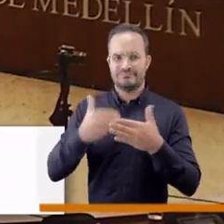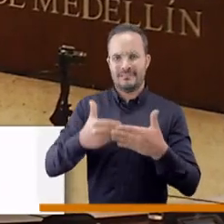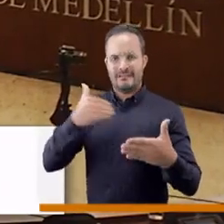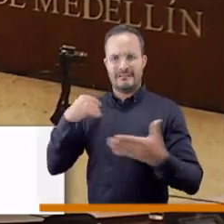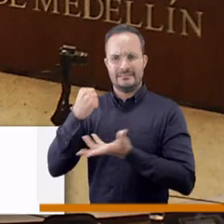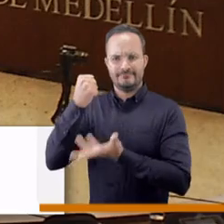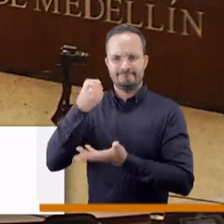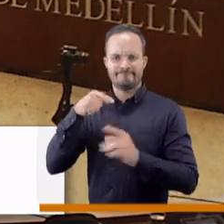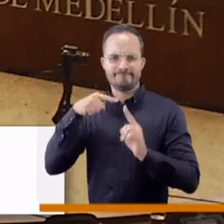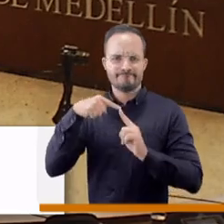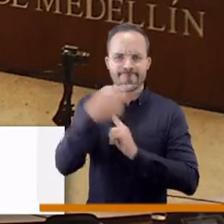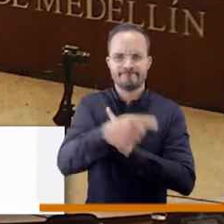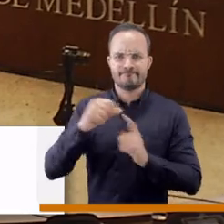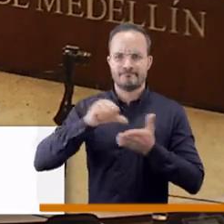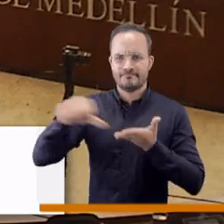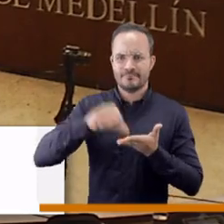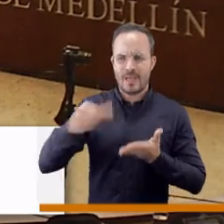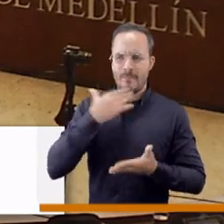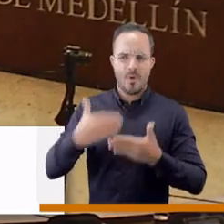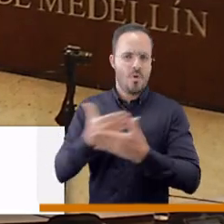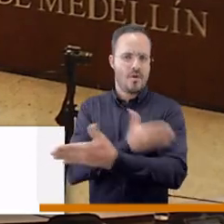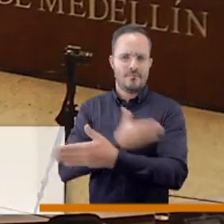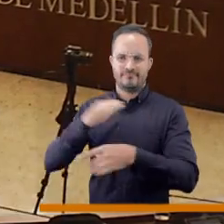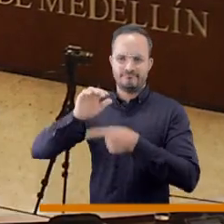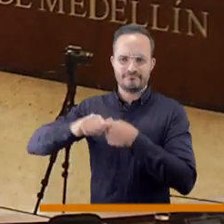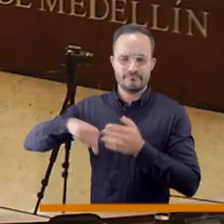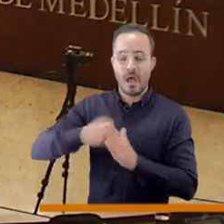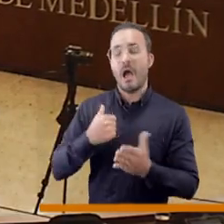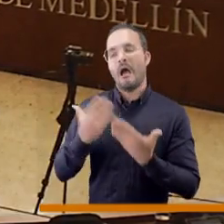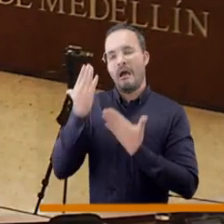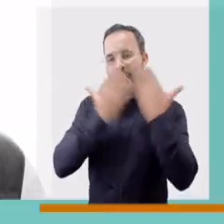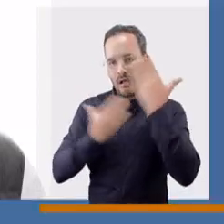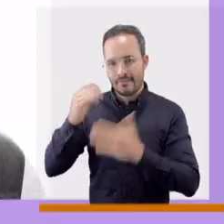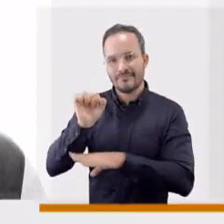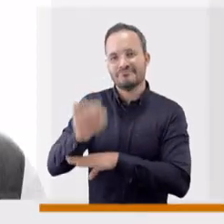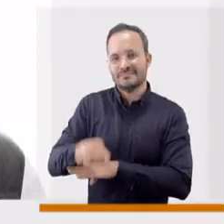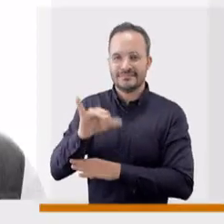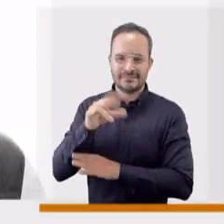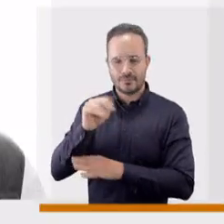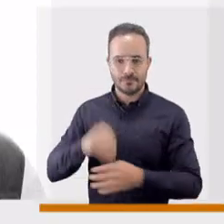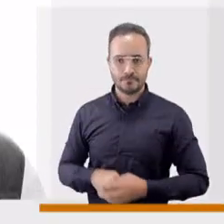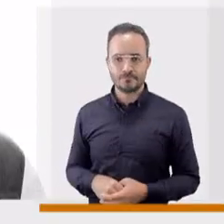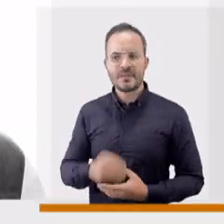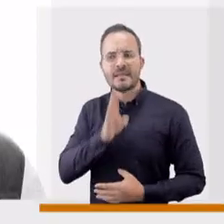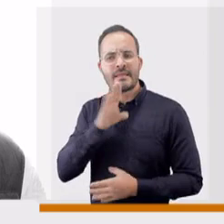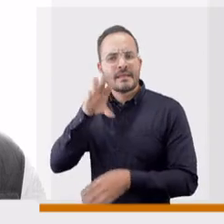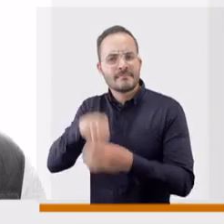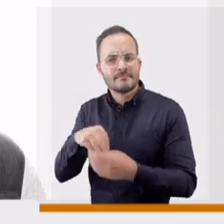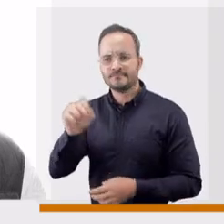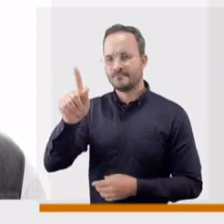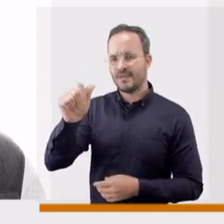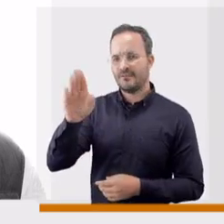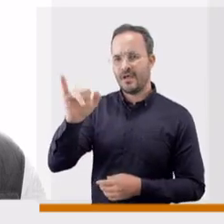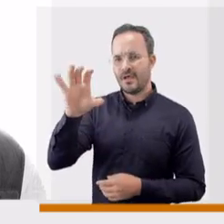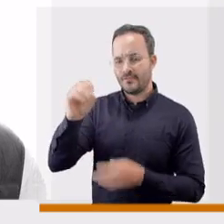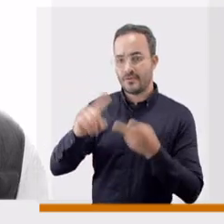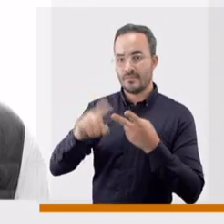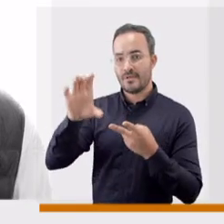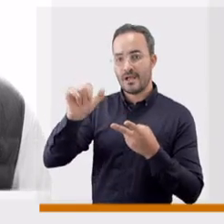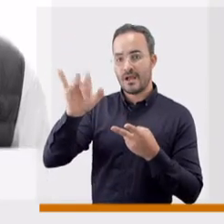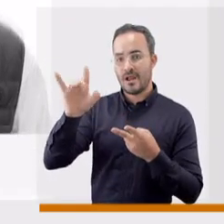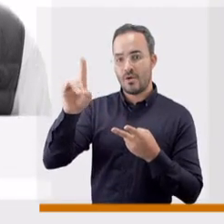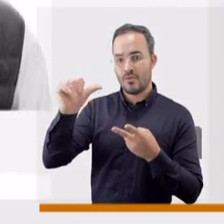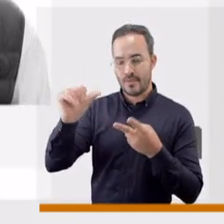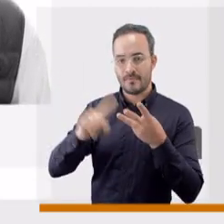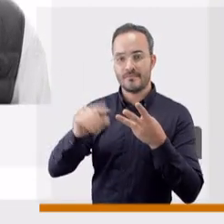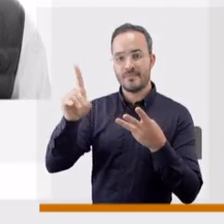vigencias futuras que hacen parte también del presupuesto general del Distrito de Lina. Hacen parte de esta comisión segunda los concejales